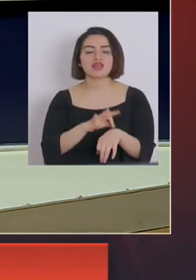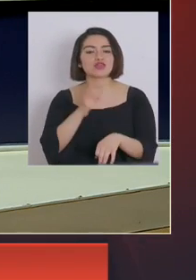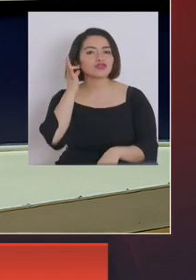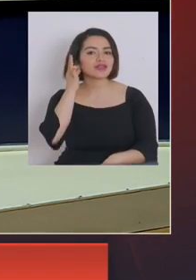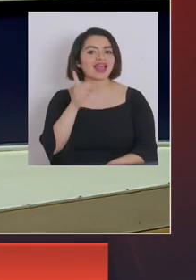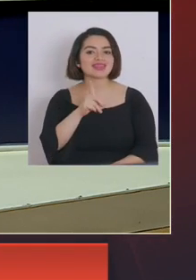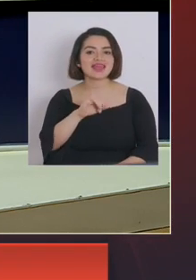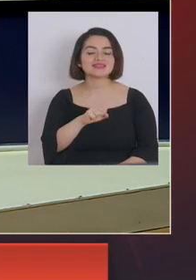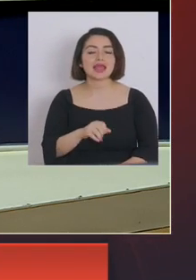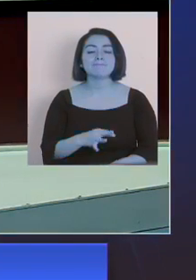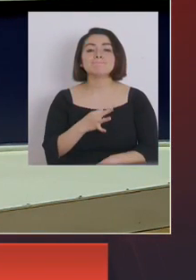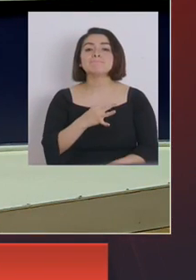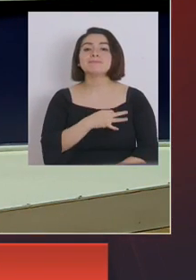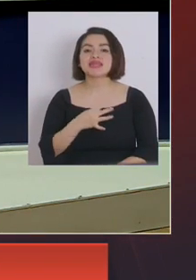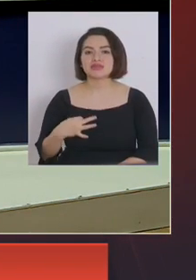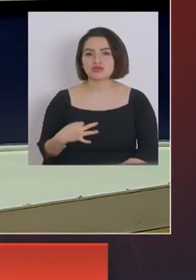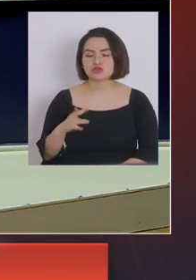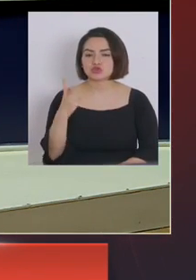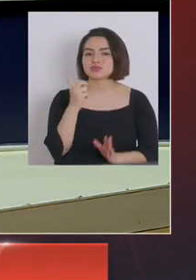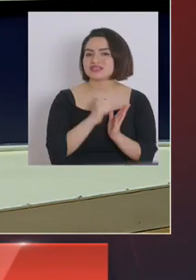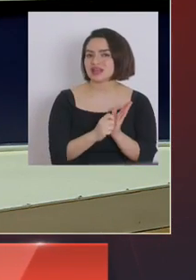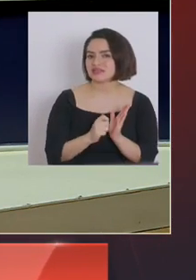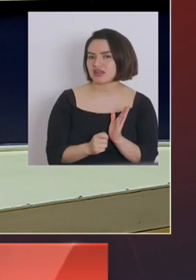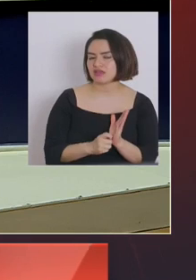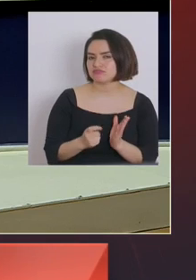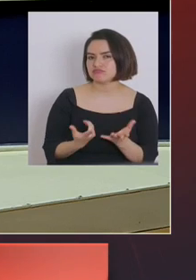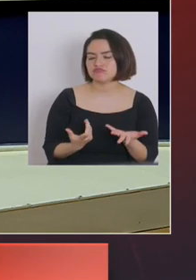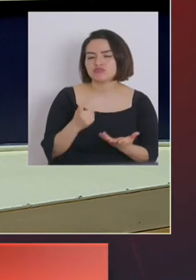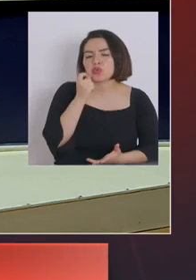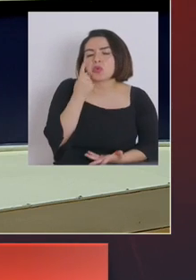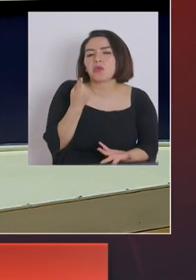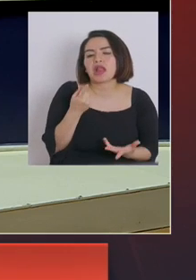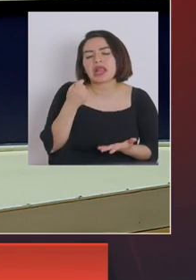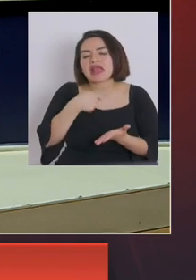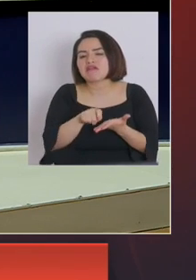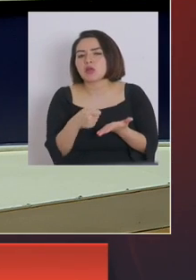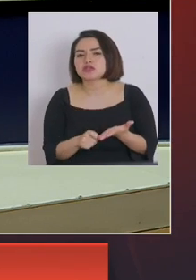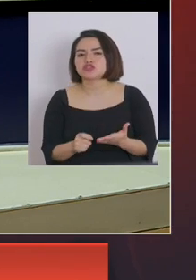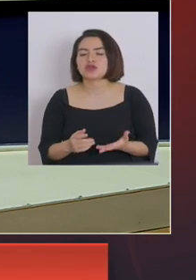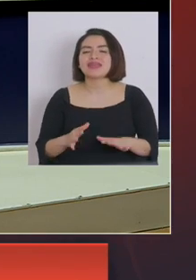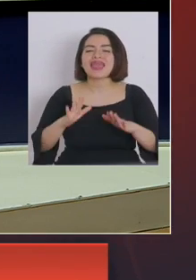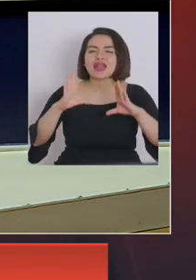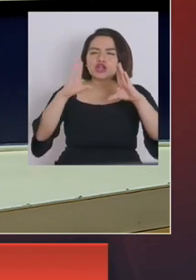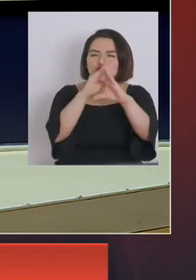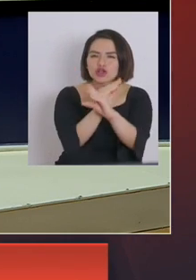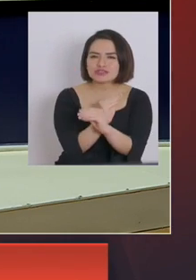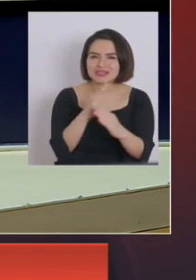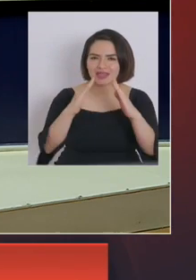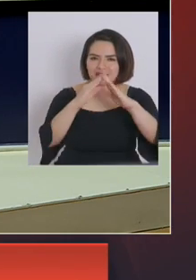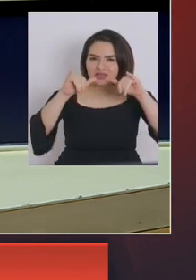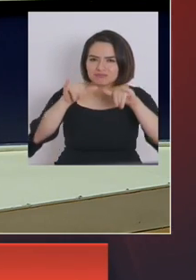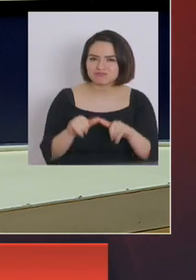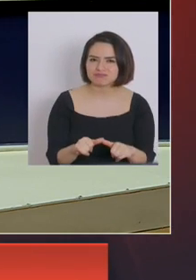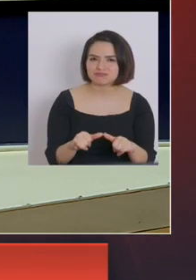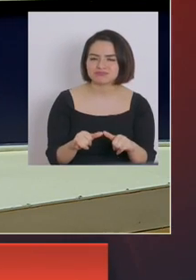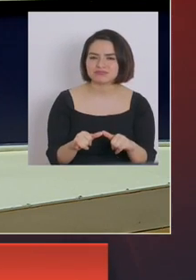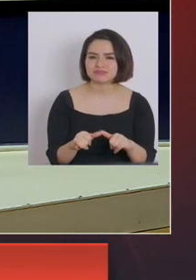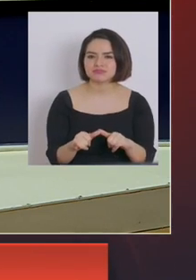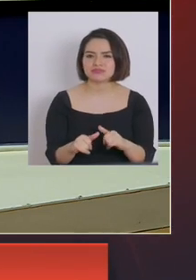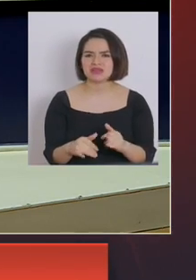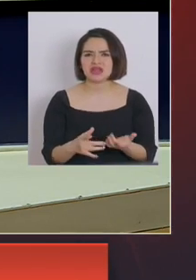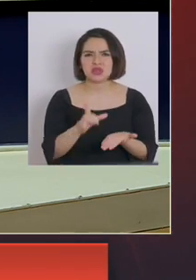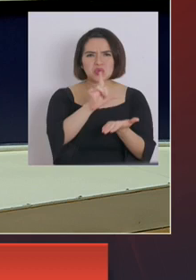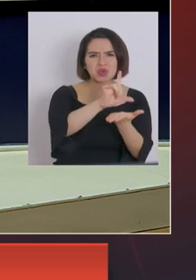Ministro, subsecretaria, en ese sentido, ¿cuál es la evaluación de la efectividad del toque de queda? Le comentaba esta situación en el centro de Santiago de puestos